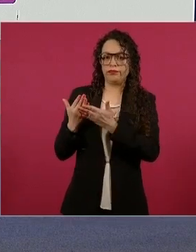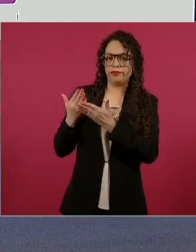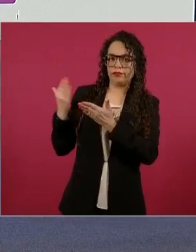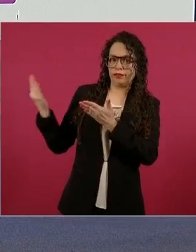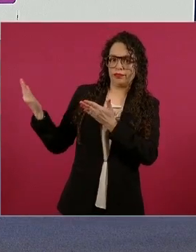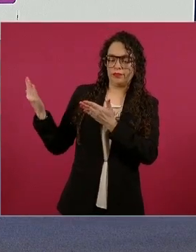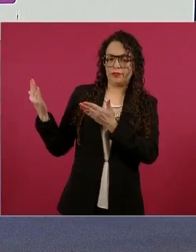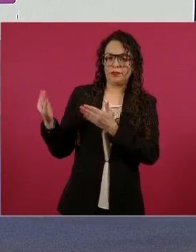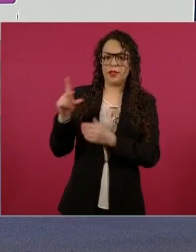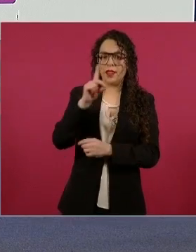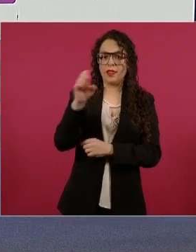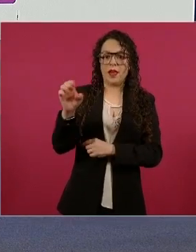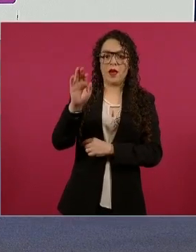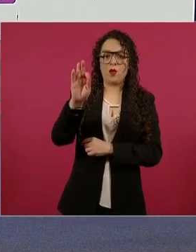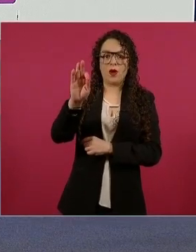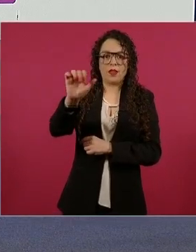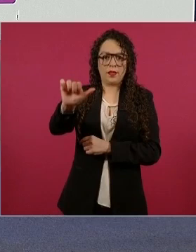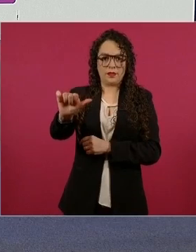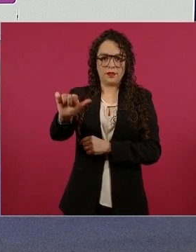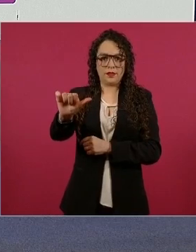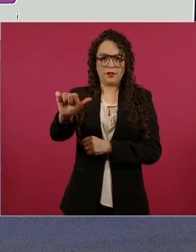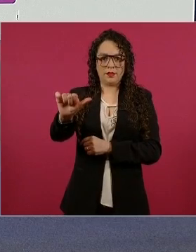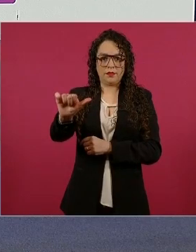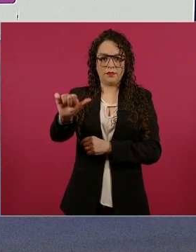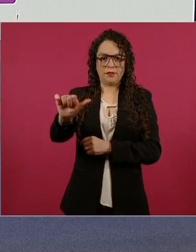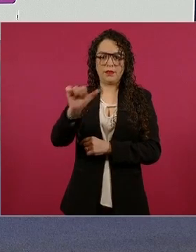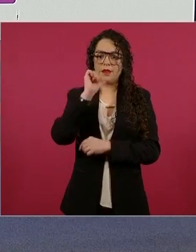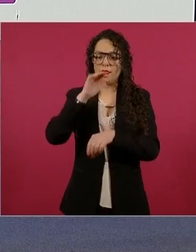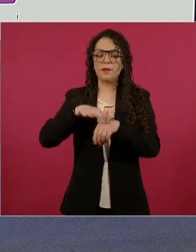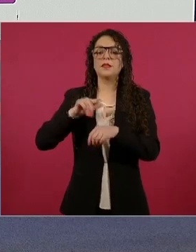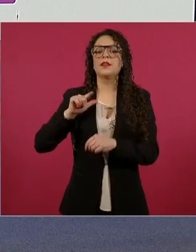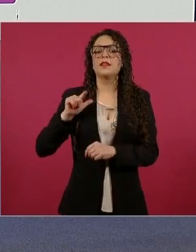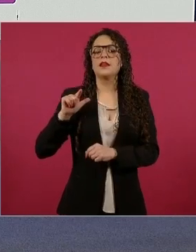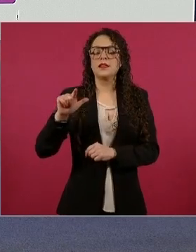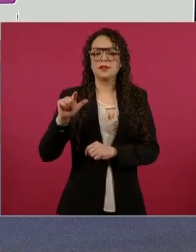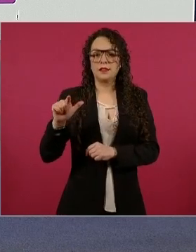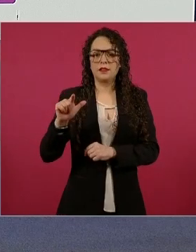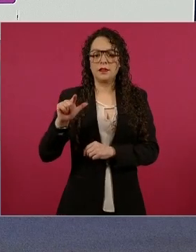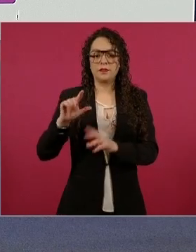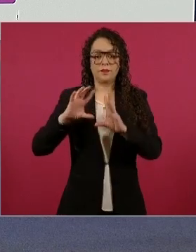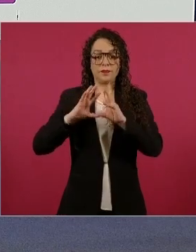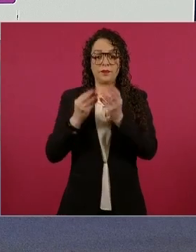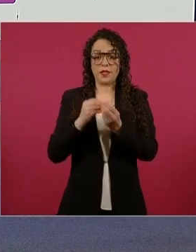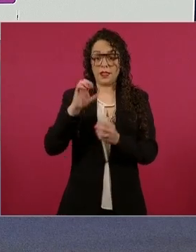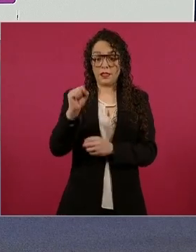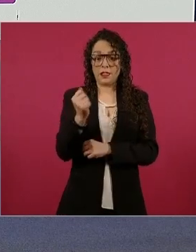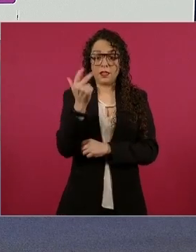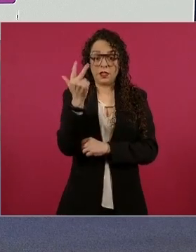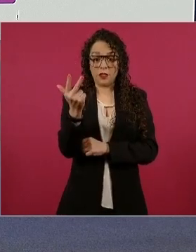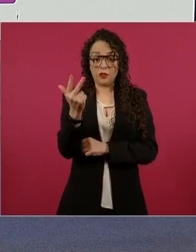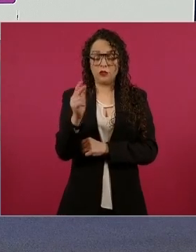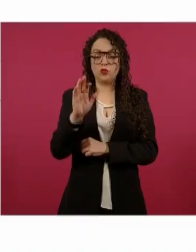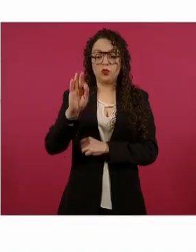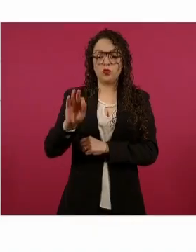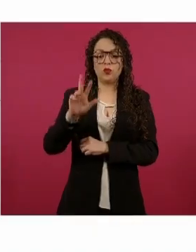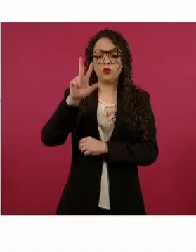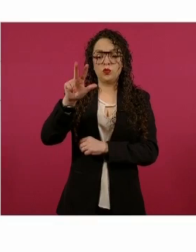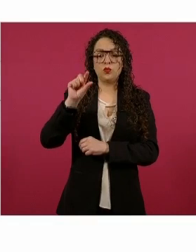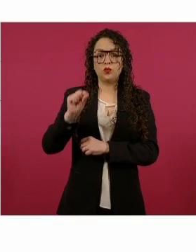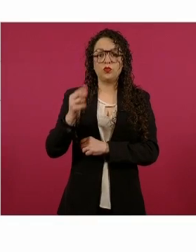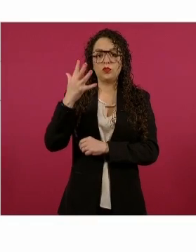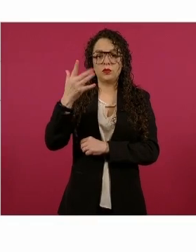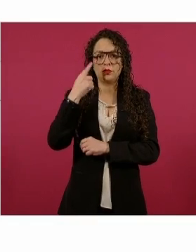que tiene el estado de Guanajuato. Y de ese total, de esos 68, 48.5 eran